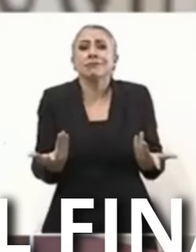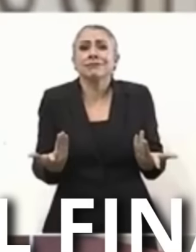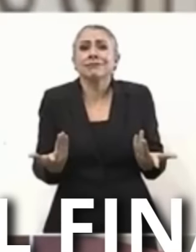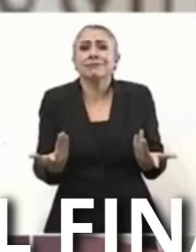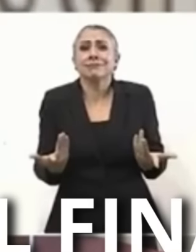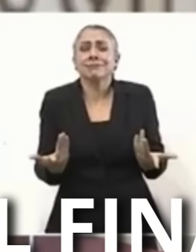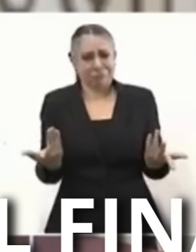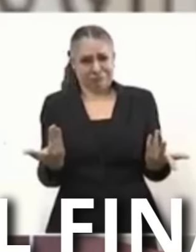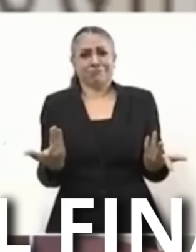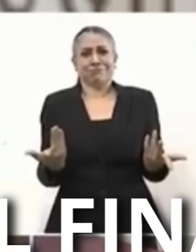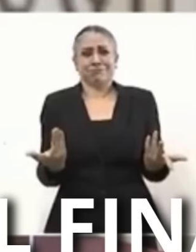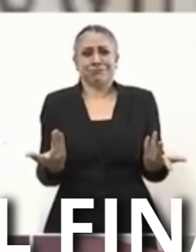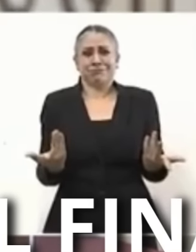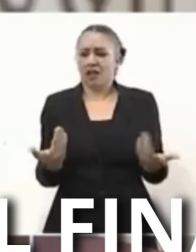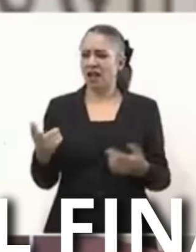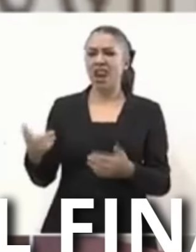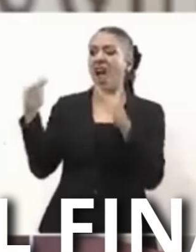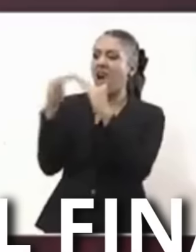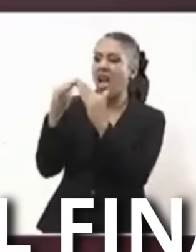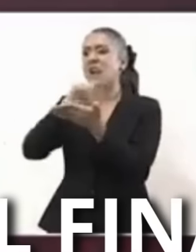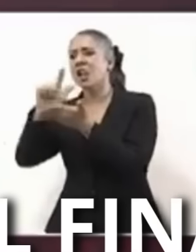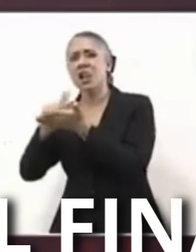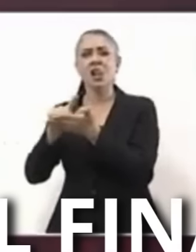¿Quiénes somos Las que cuidamos Del hogar?